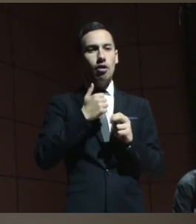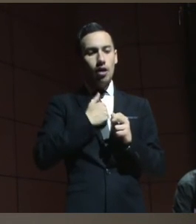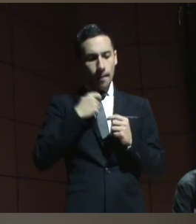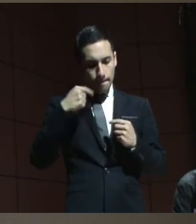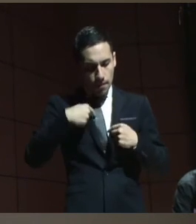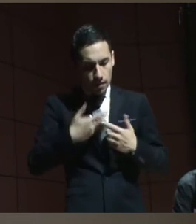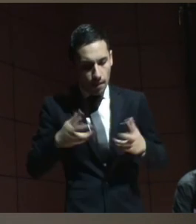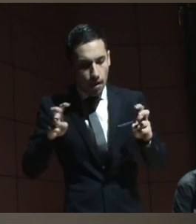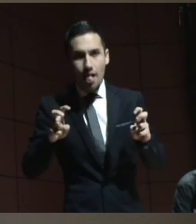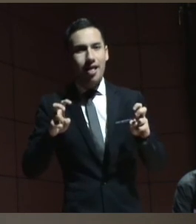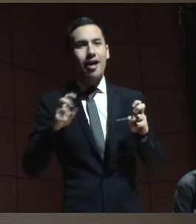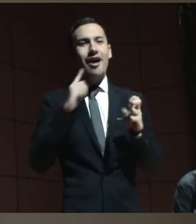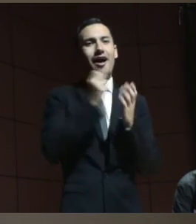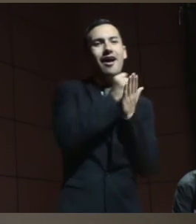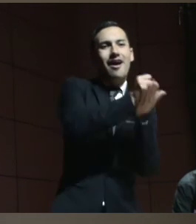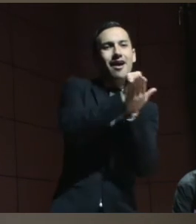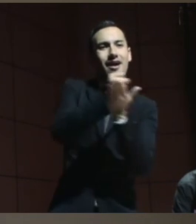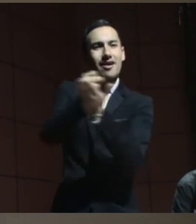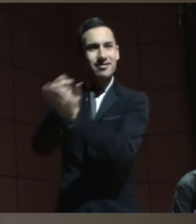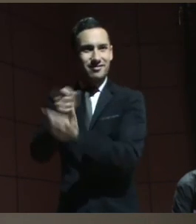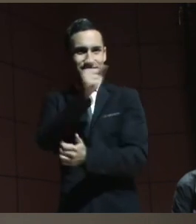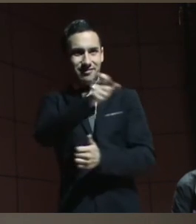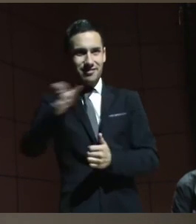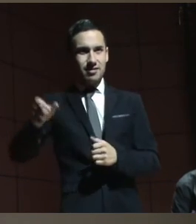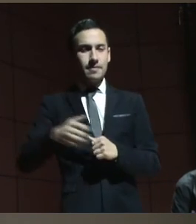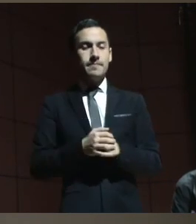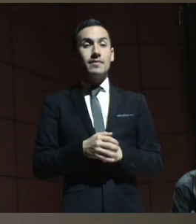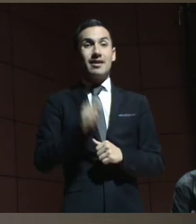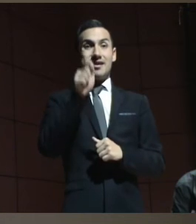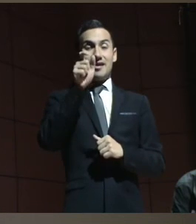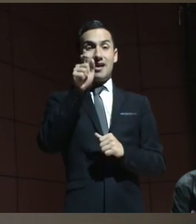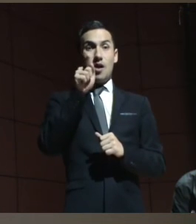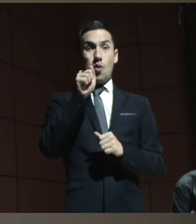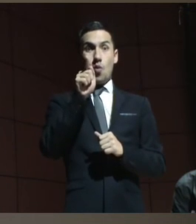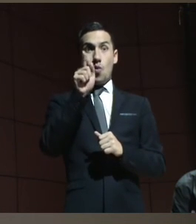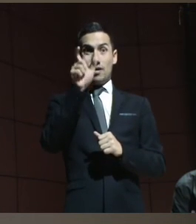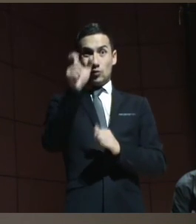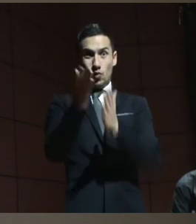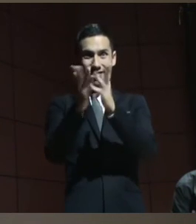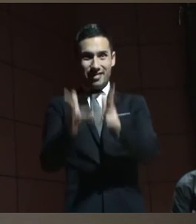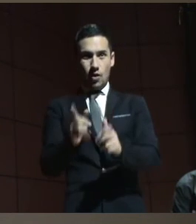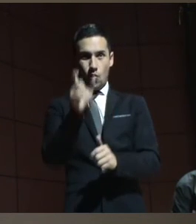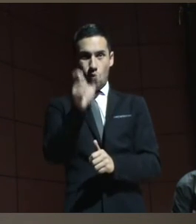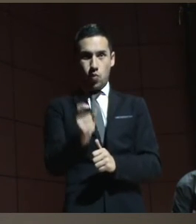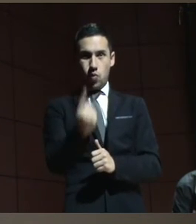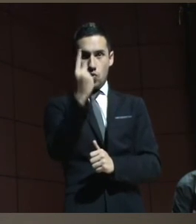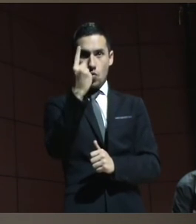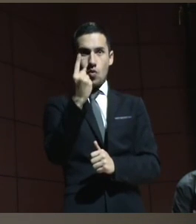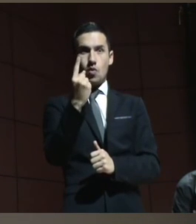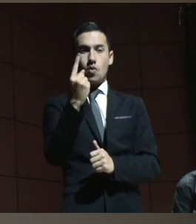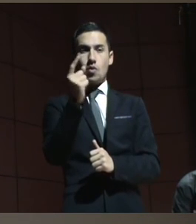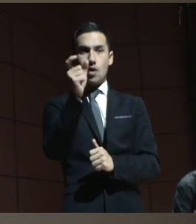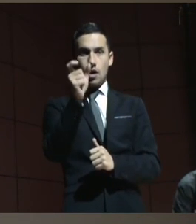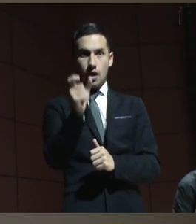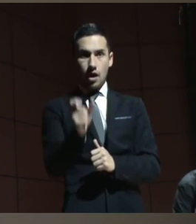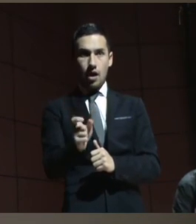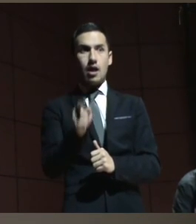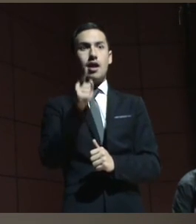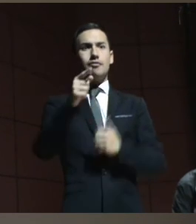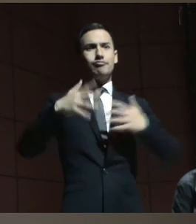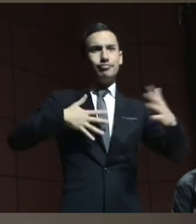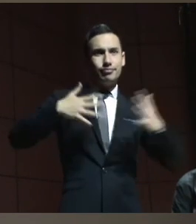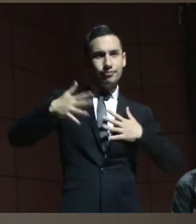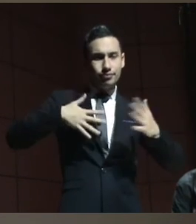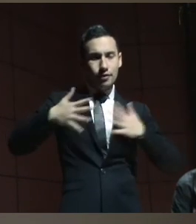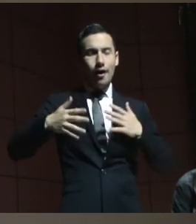y y había un alumno que que fue que es un dramaturgo un filósofo